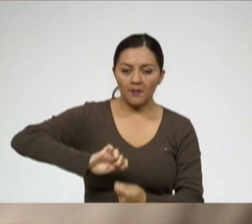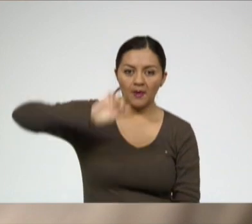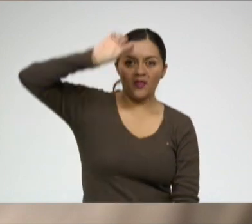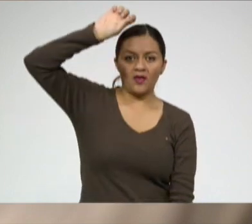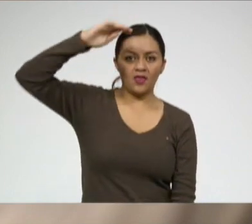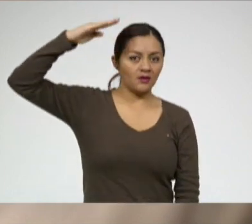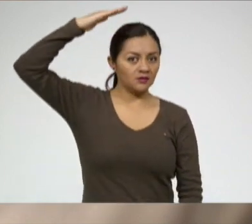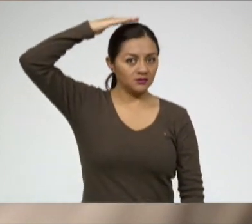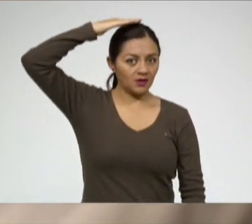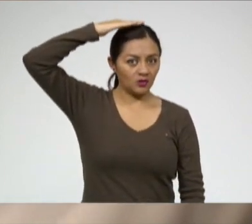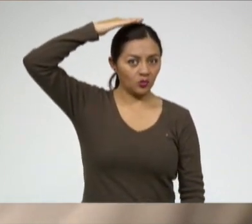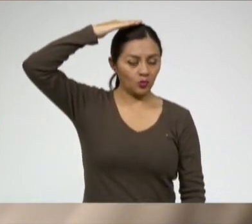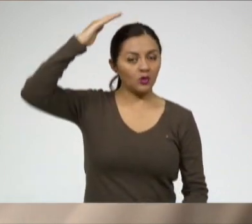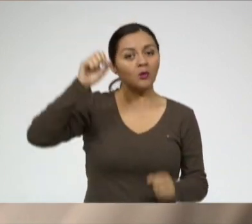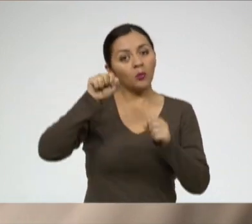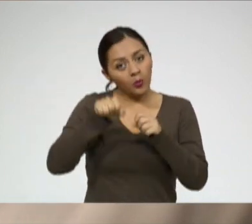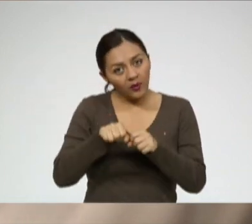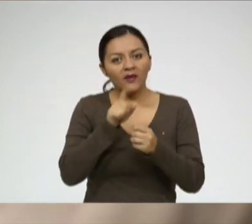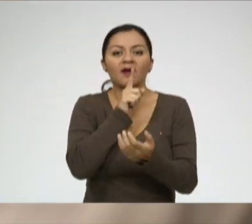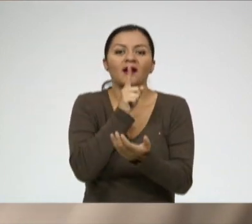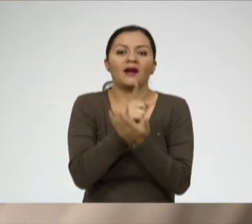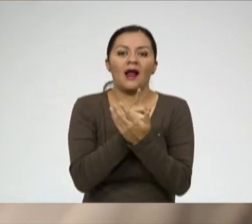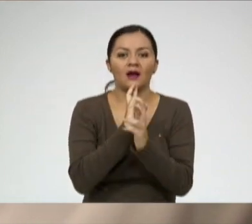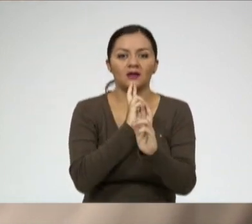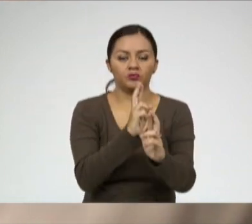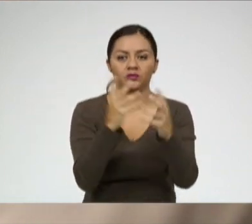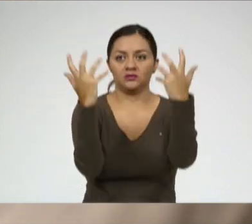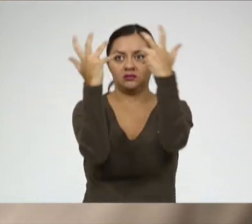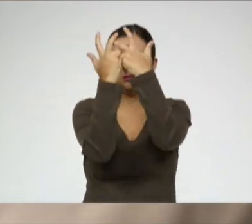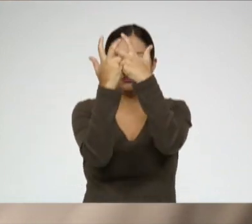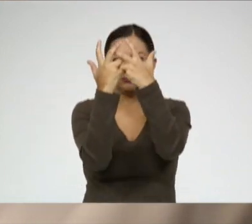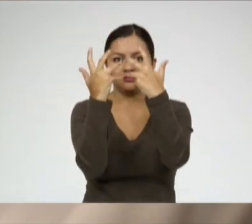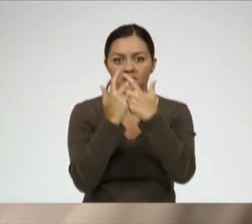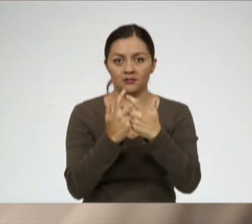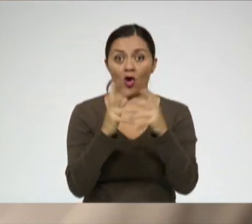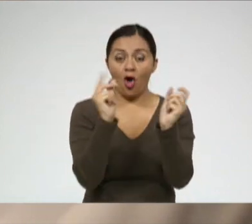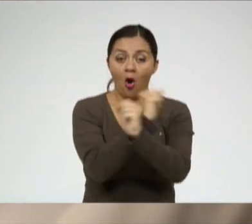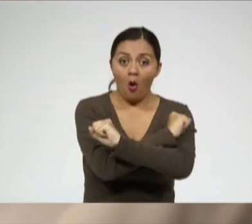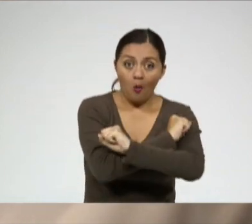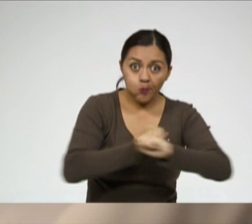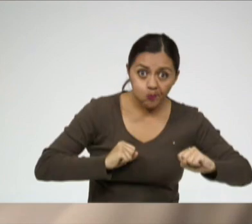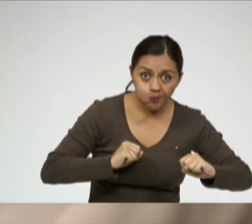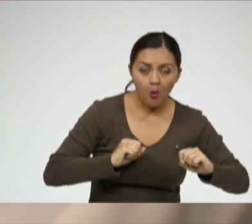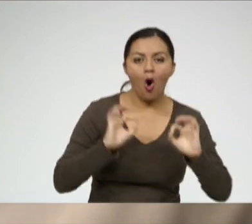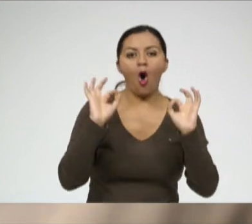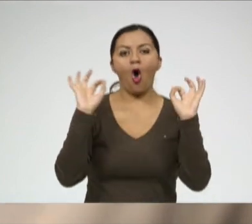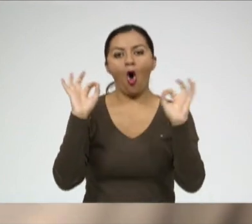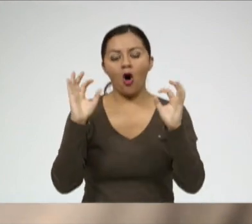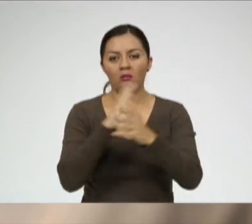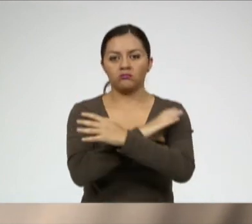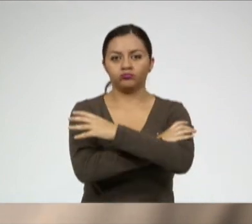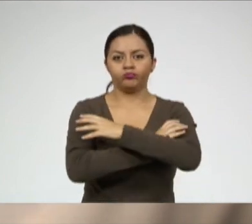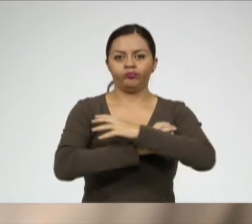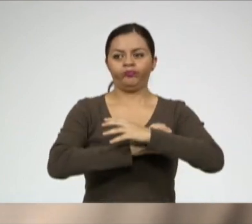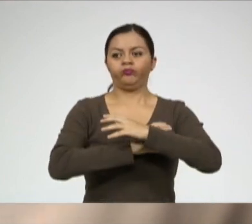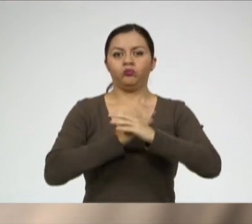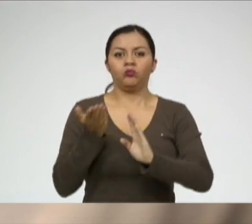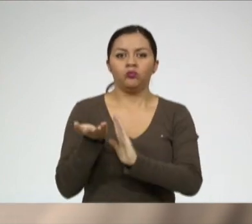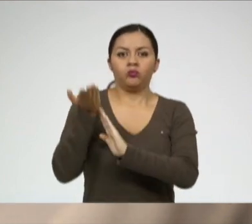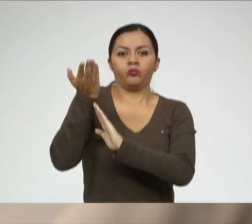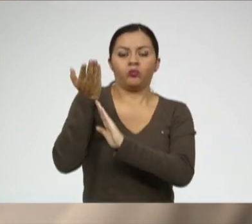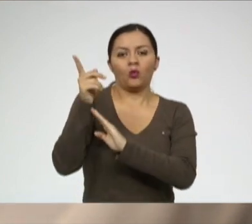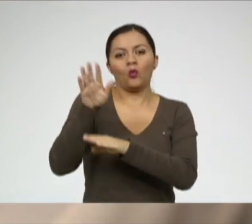vamos a sacar una respuesta real. Si lo que tiene es sobrepeso o su índice de masa corporal es elevado debido a la